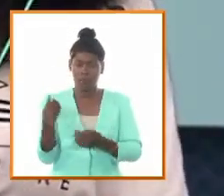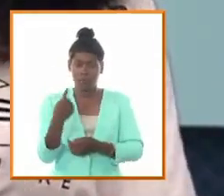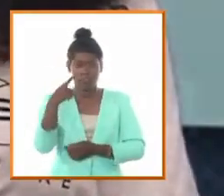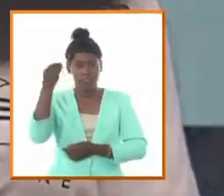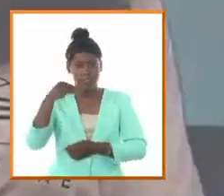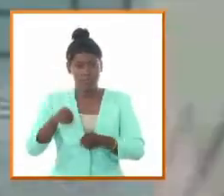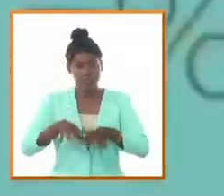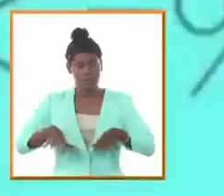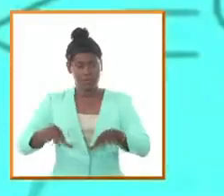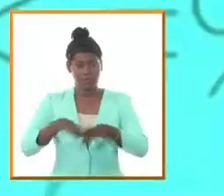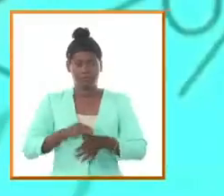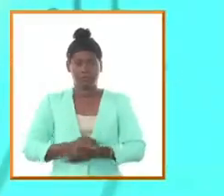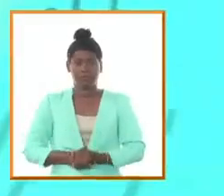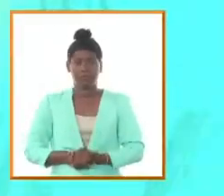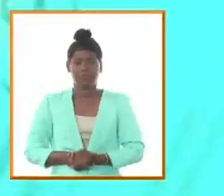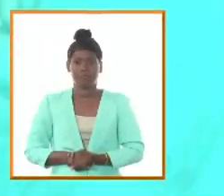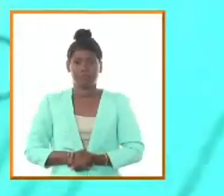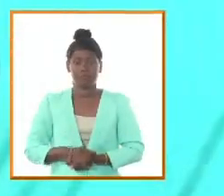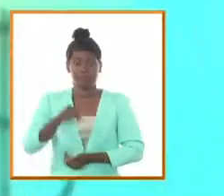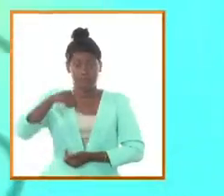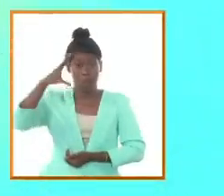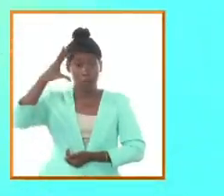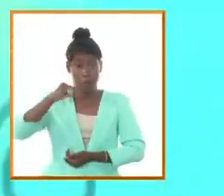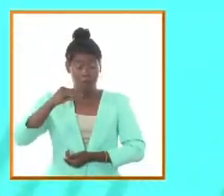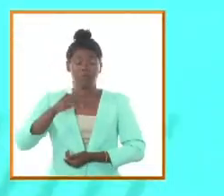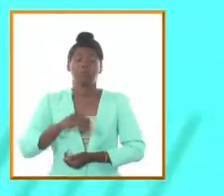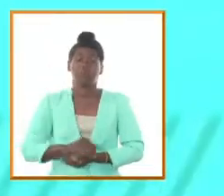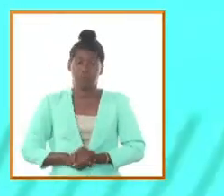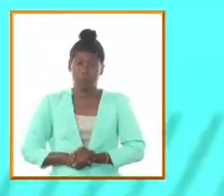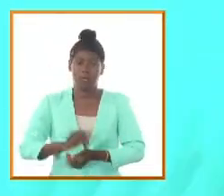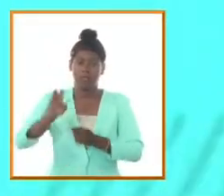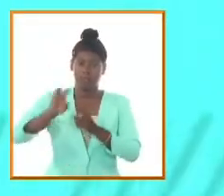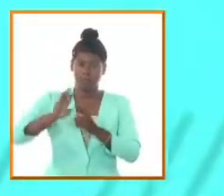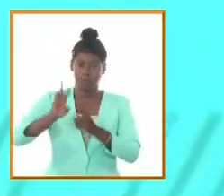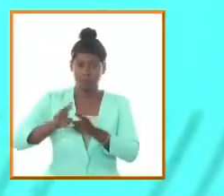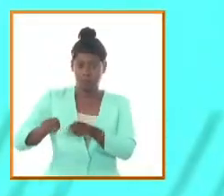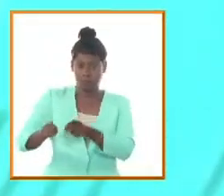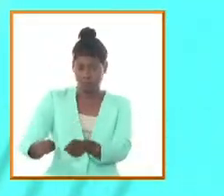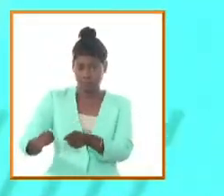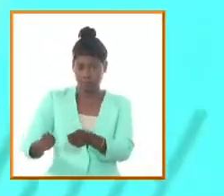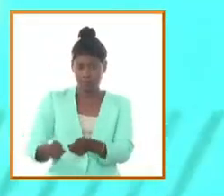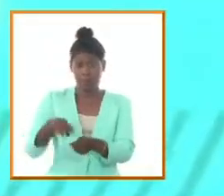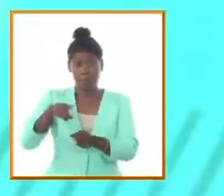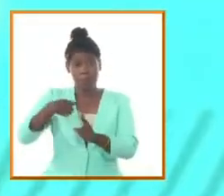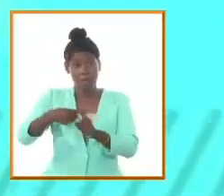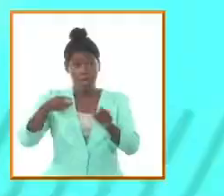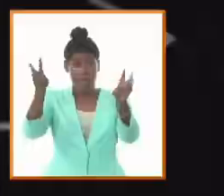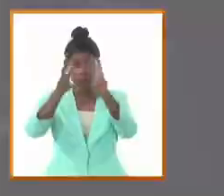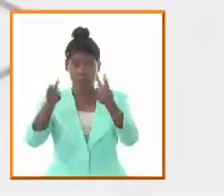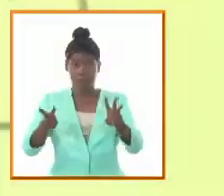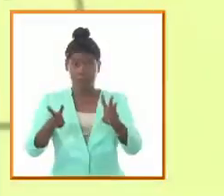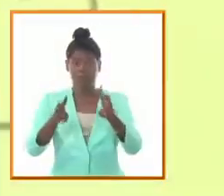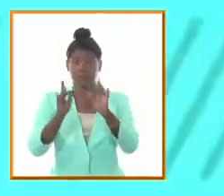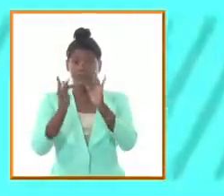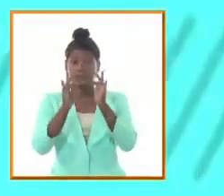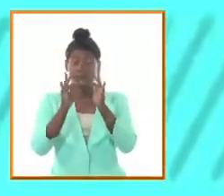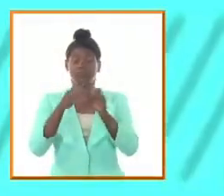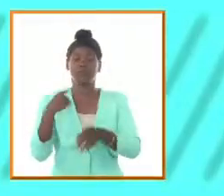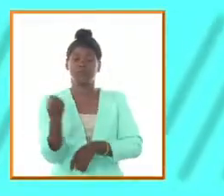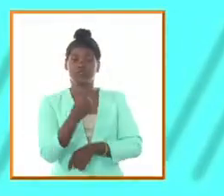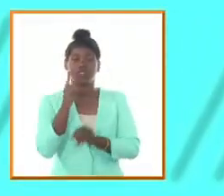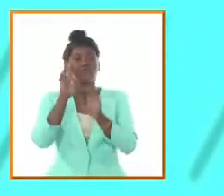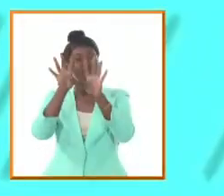acontecimientos esta noche por cuba visión y nuestros canales en telegram youtube y picta así como